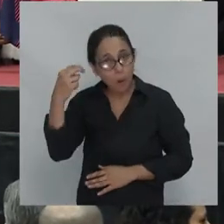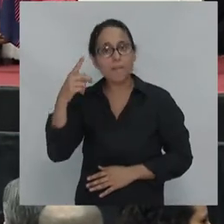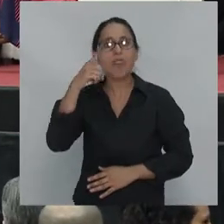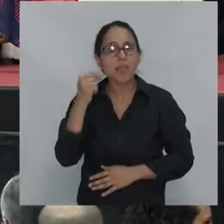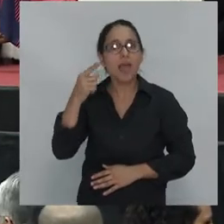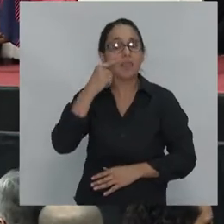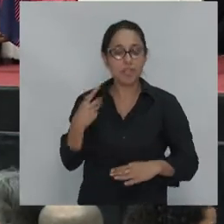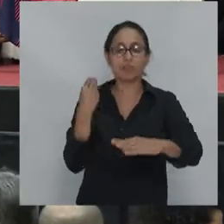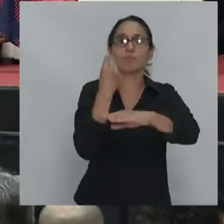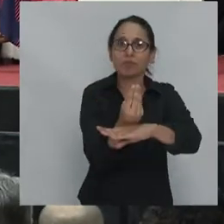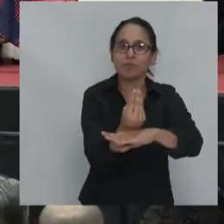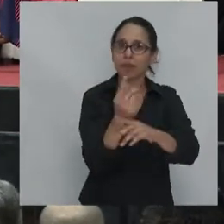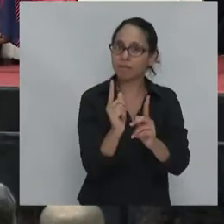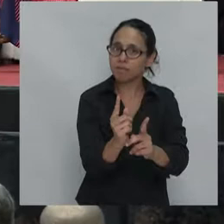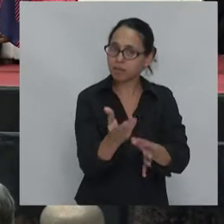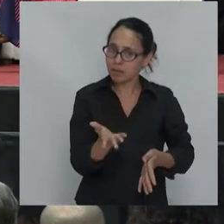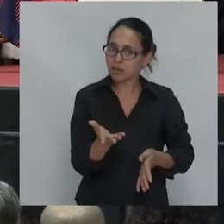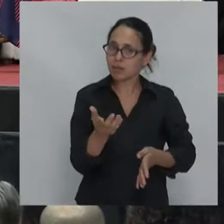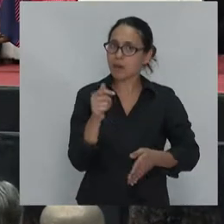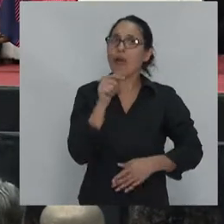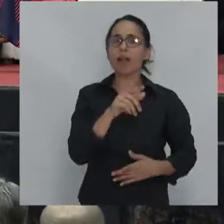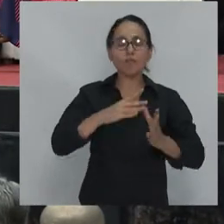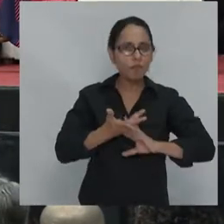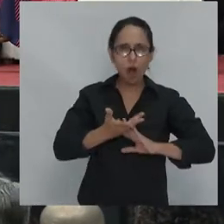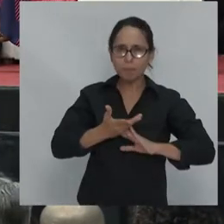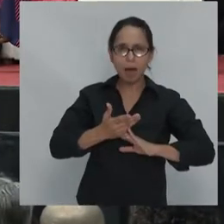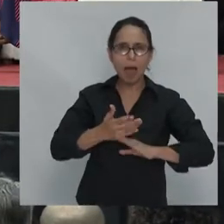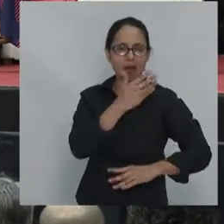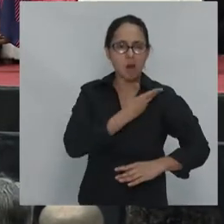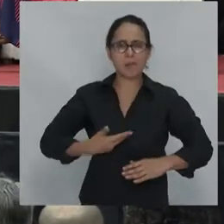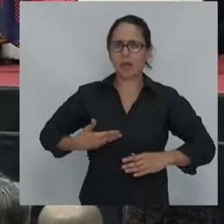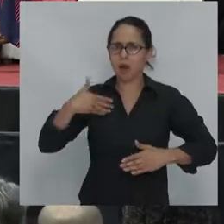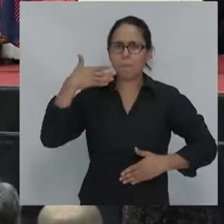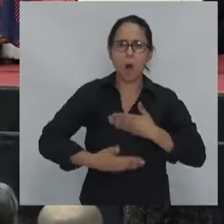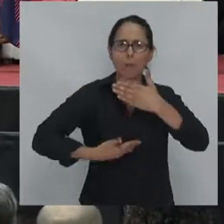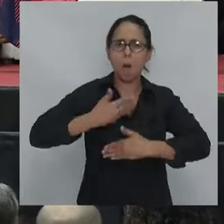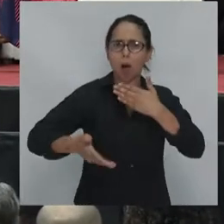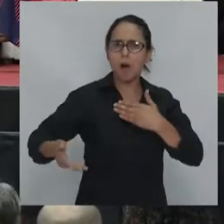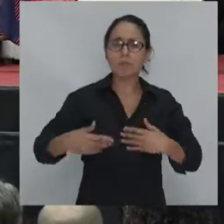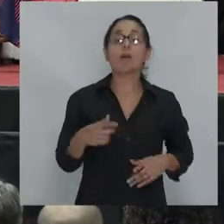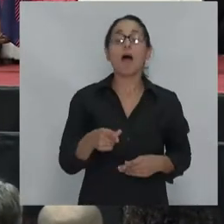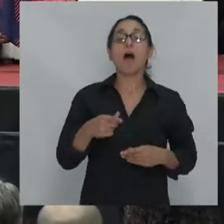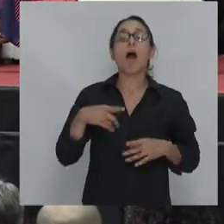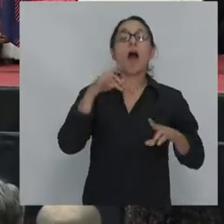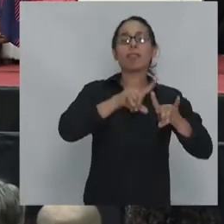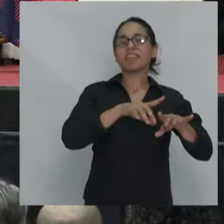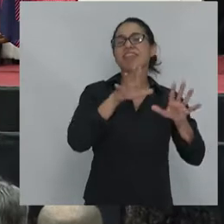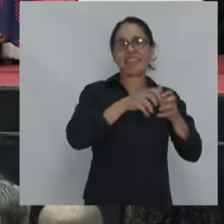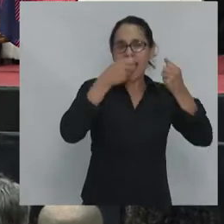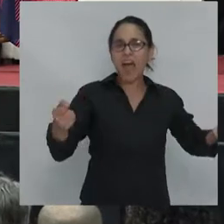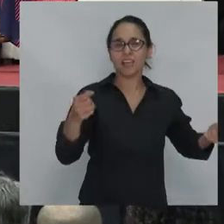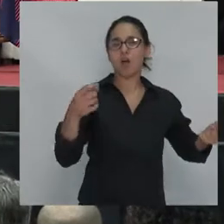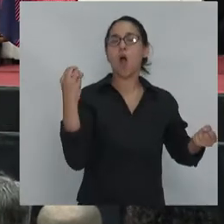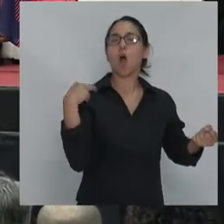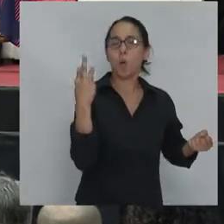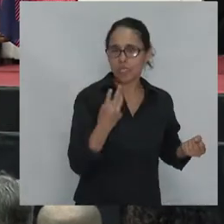en el poder. Ha gobernado a un ritmo frenético. El Washington Post estima que ha dicho un promedio de